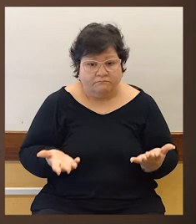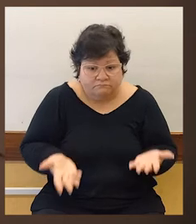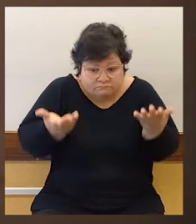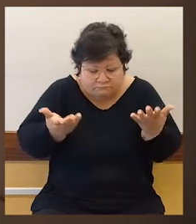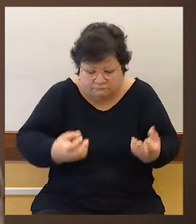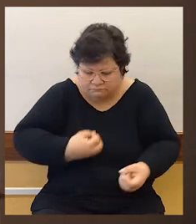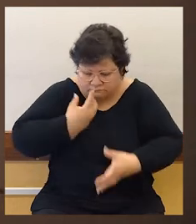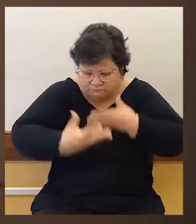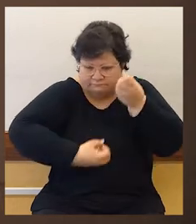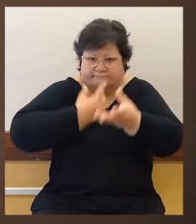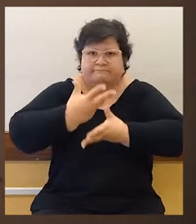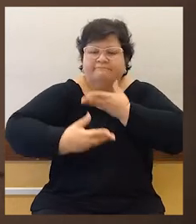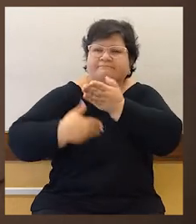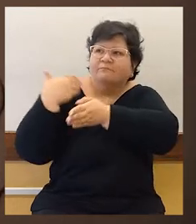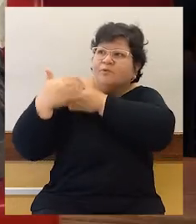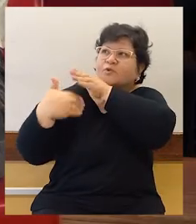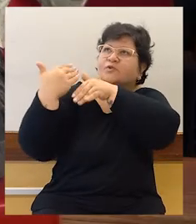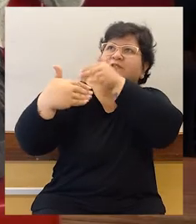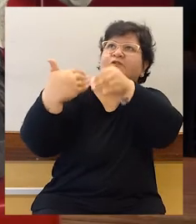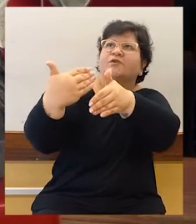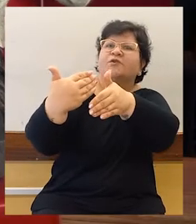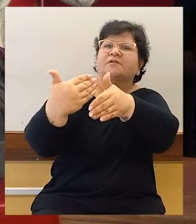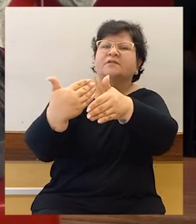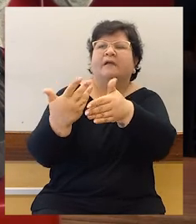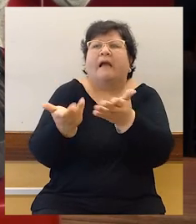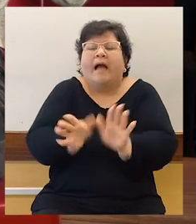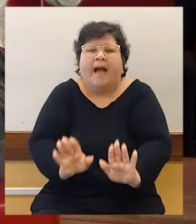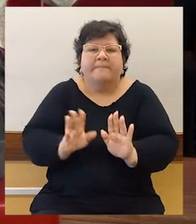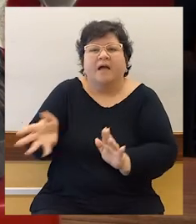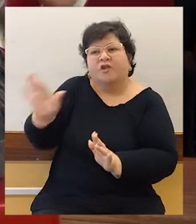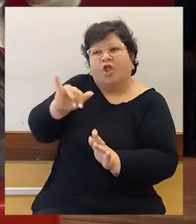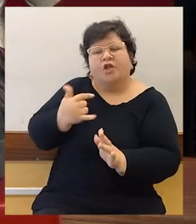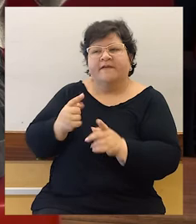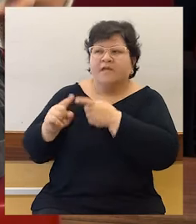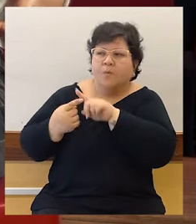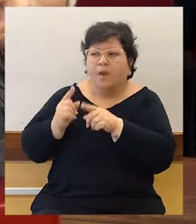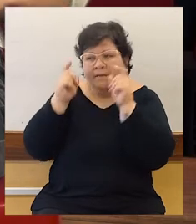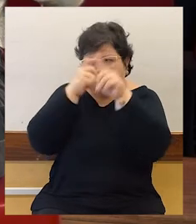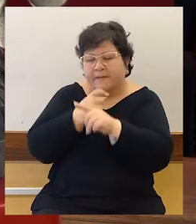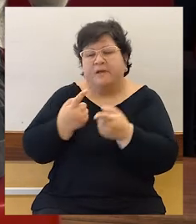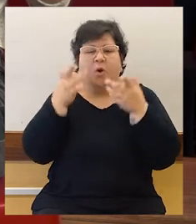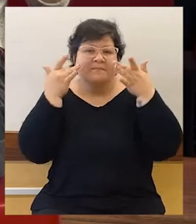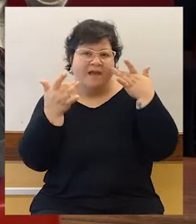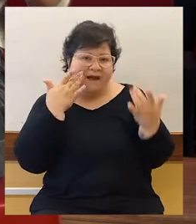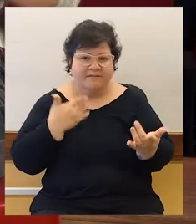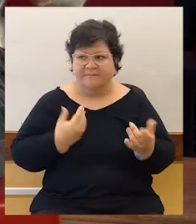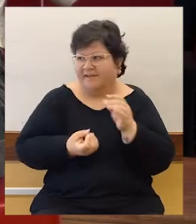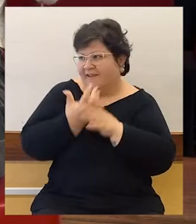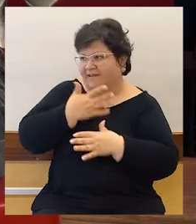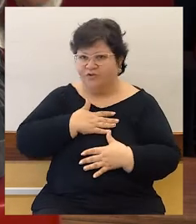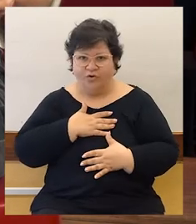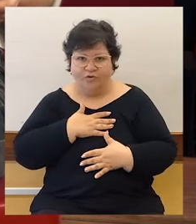voz en esos procesos. Y tal vez, bueno, en el día a día me cuesta un poco vincularme, pero tal vez a través de mi arte o a través de mi creación